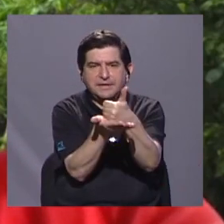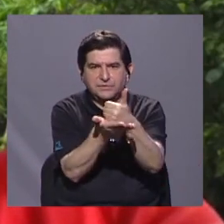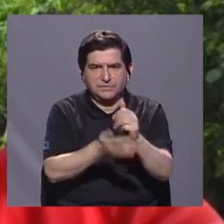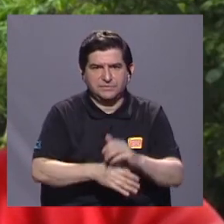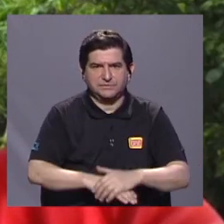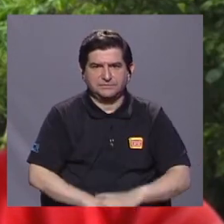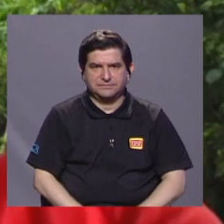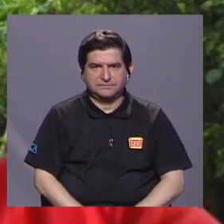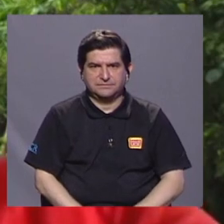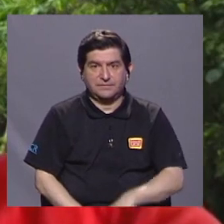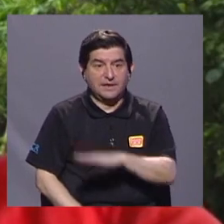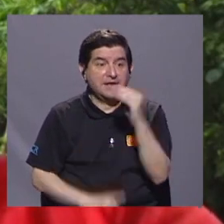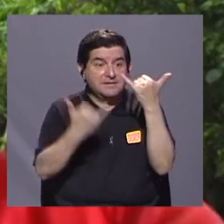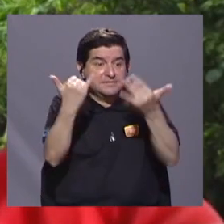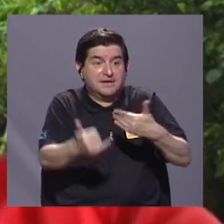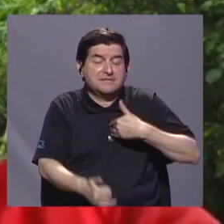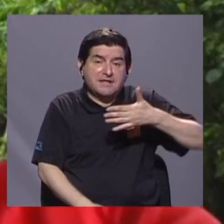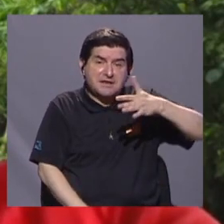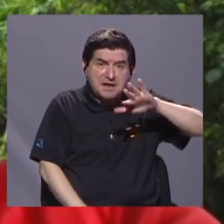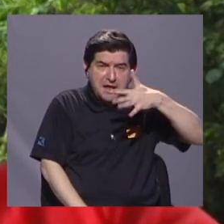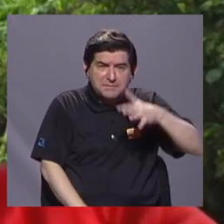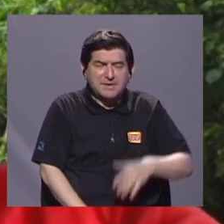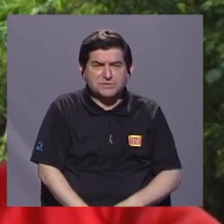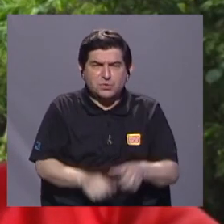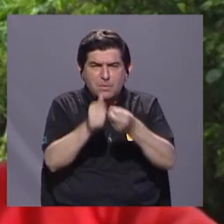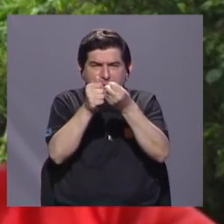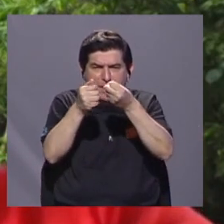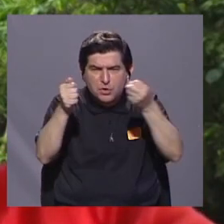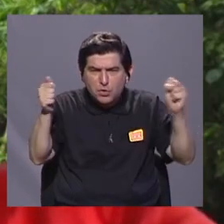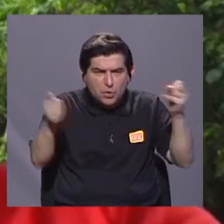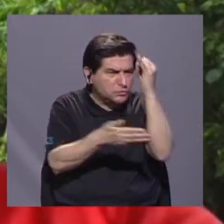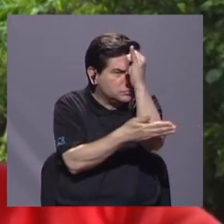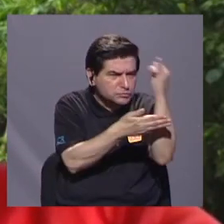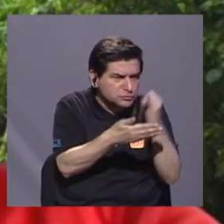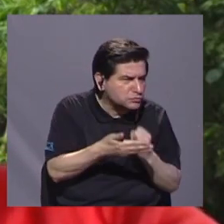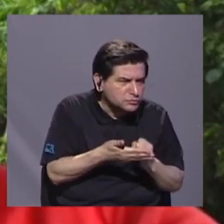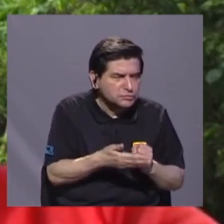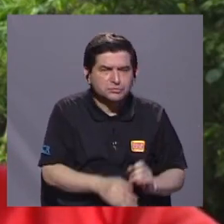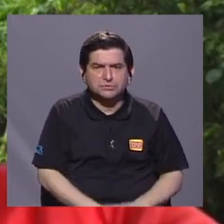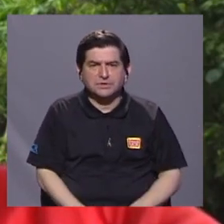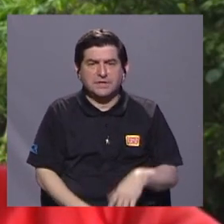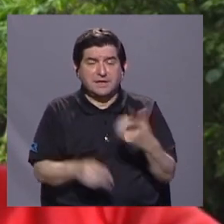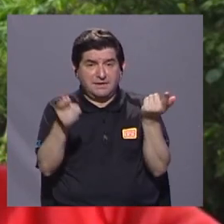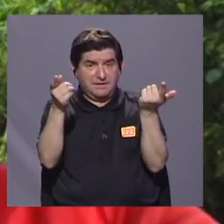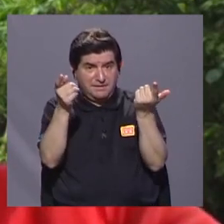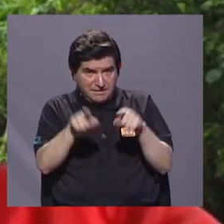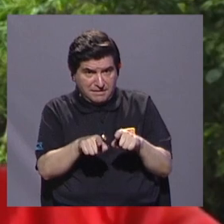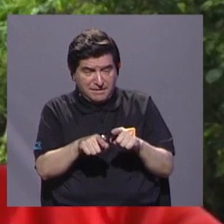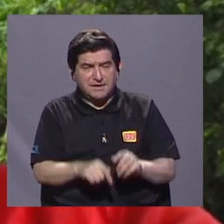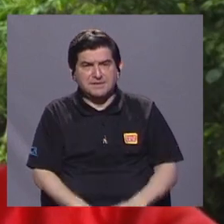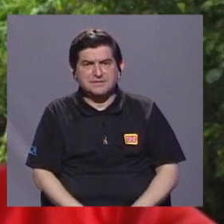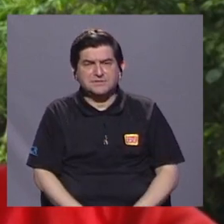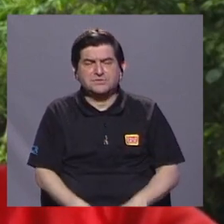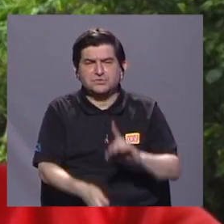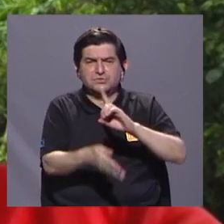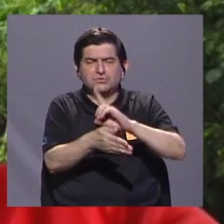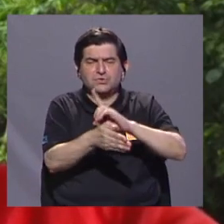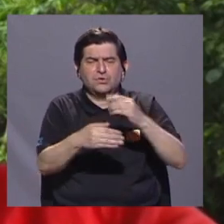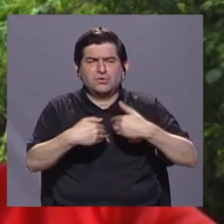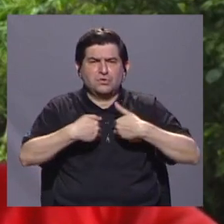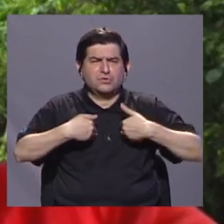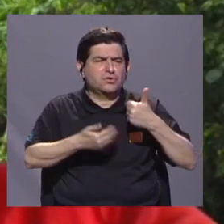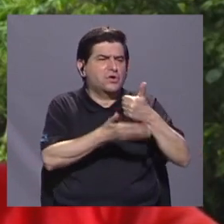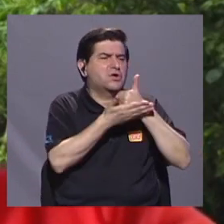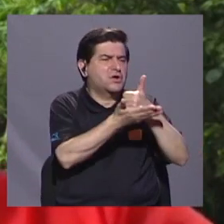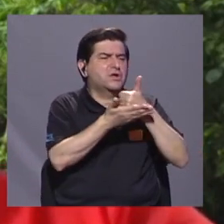Y ya tenemos más o menos mapeados cuáles son, perdón, cuáles son los veterinarios que nos pueden